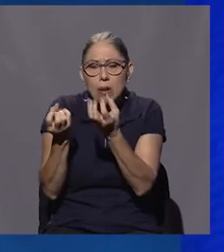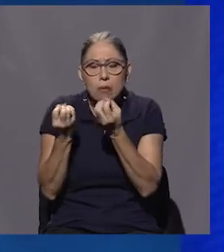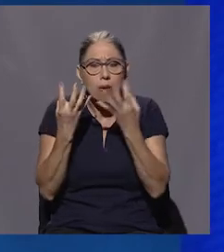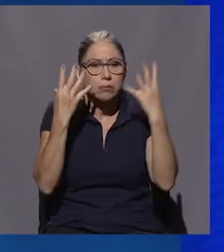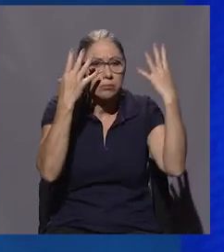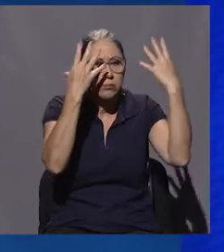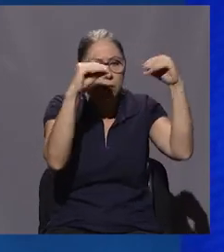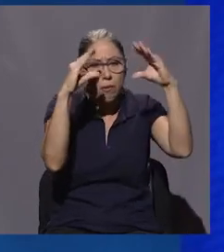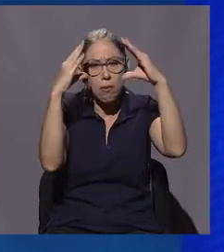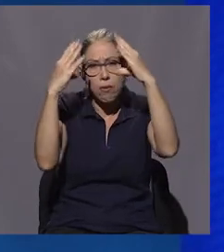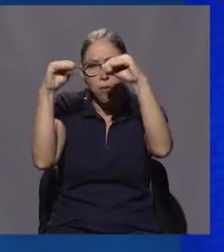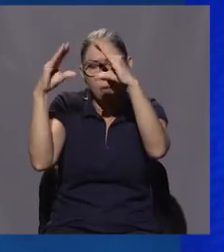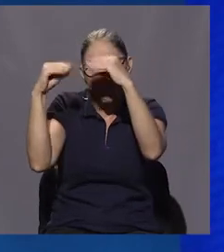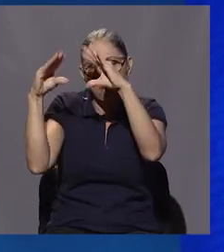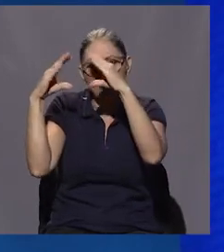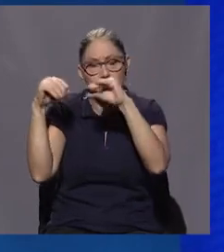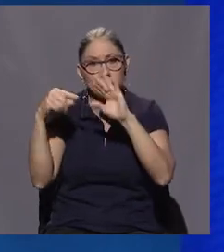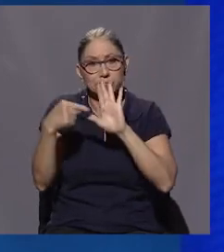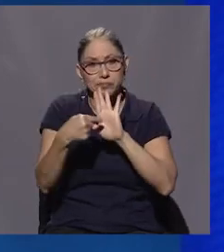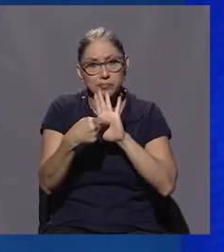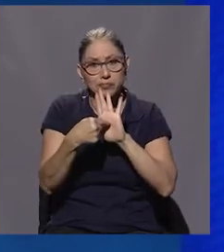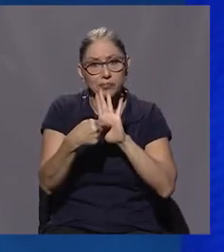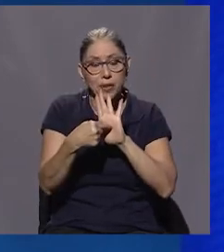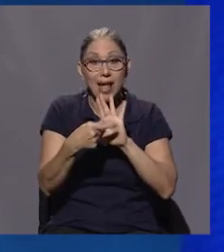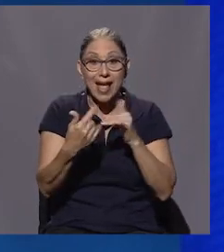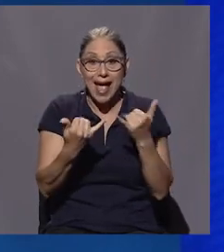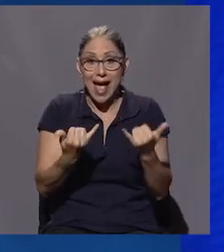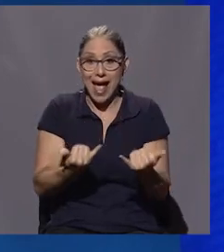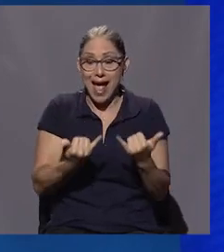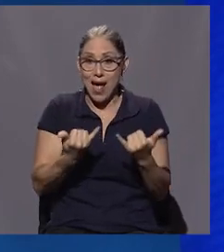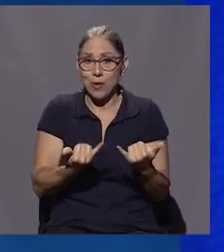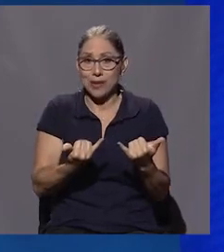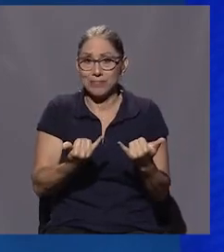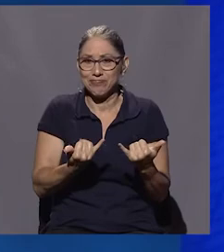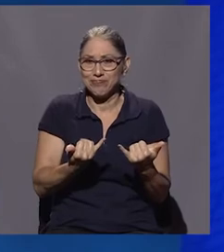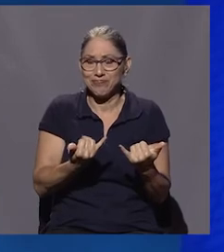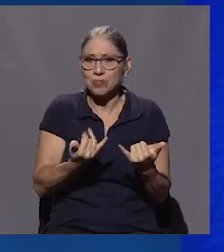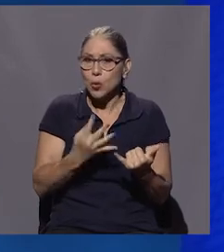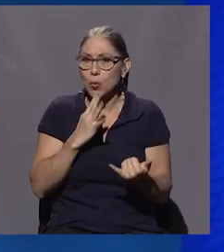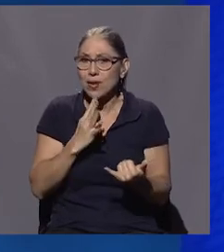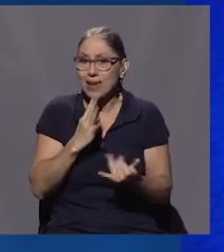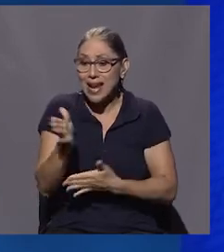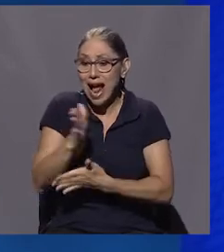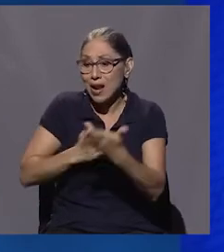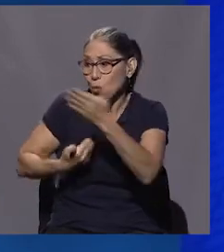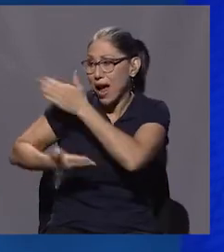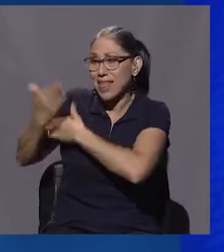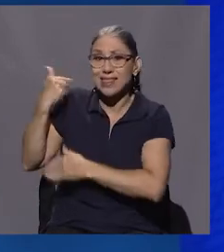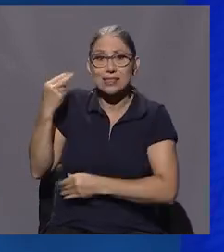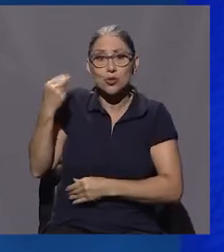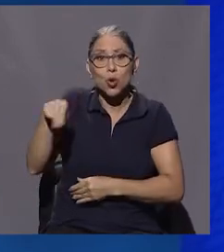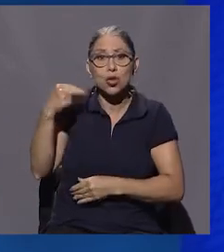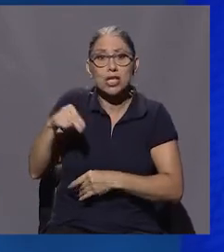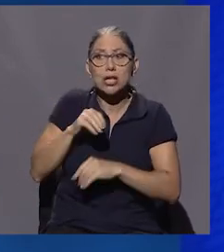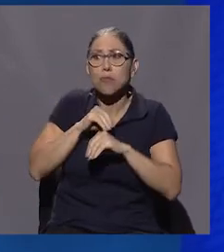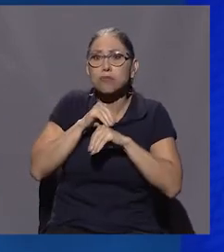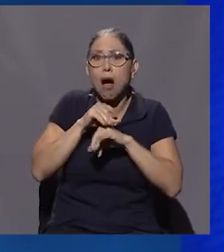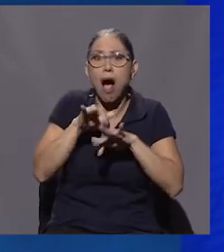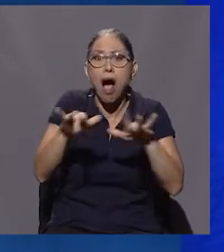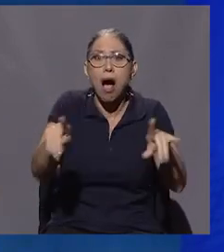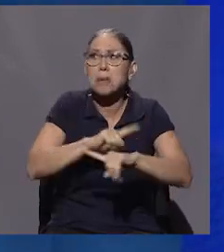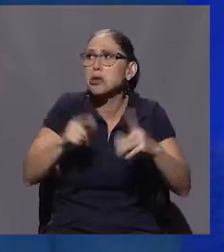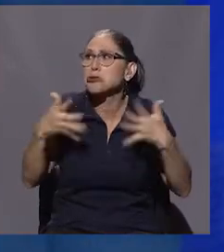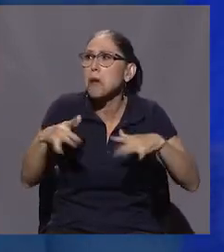informaciones en la lista y voy a hacer una referencia ahora a algo que fue noticia, pero que se quedó ahí, Papeles de Panamá.